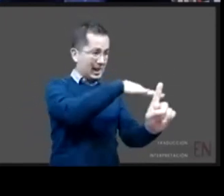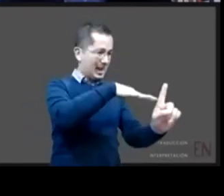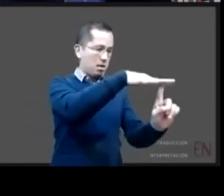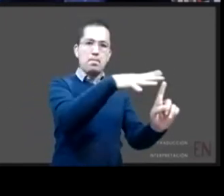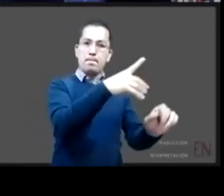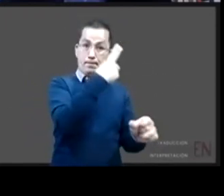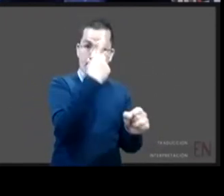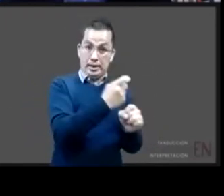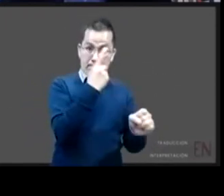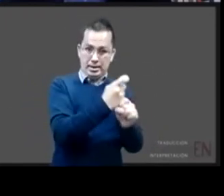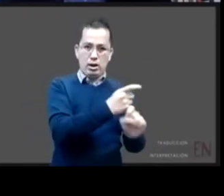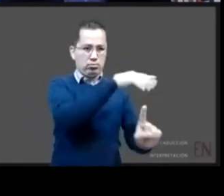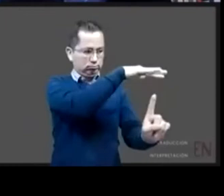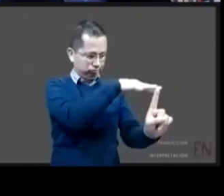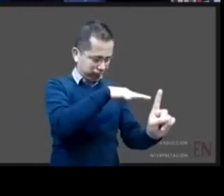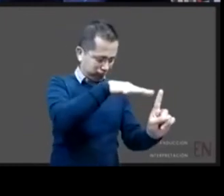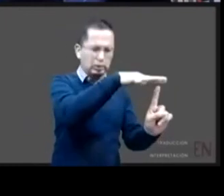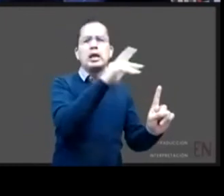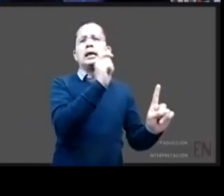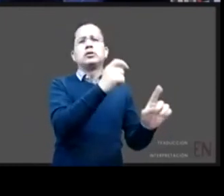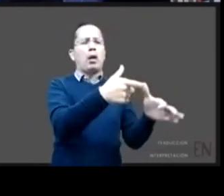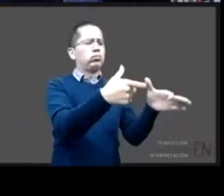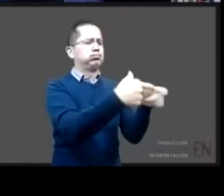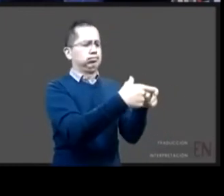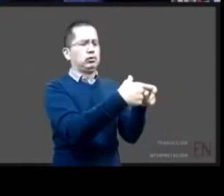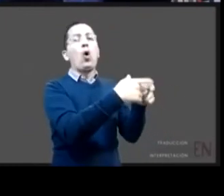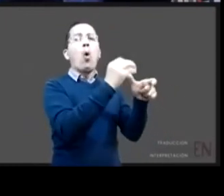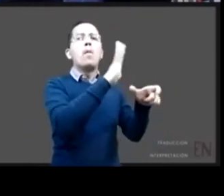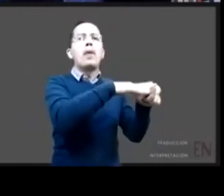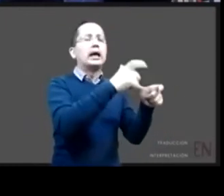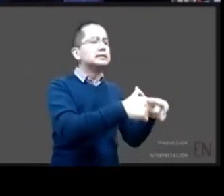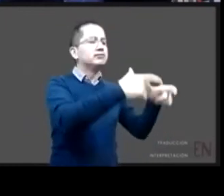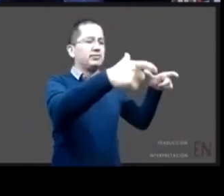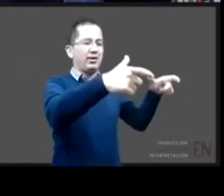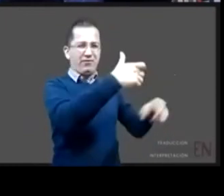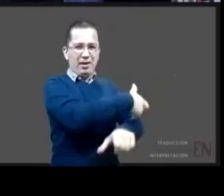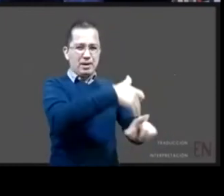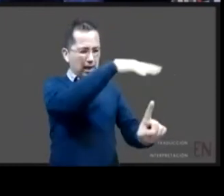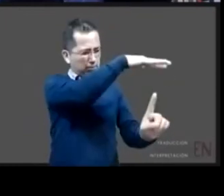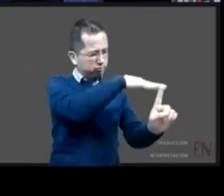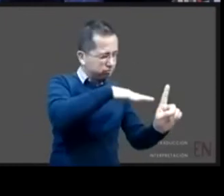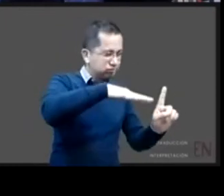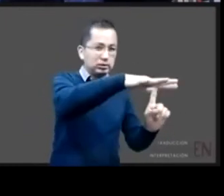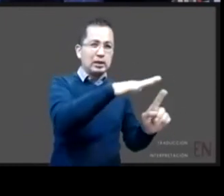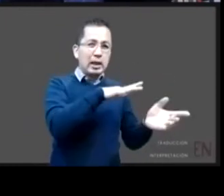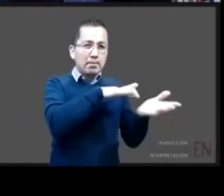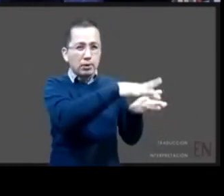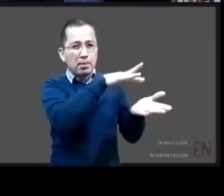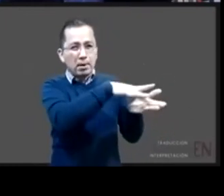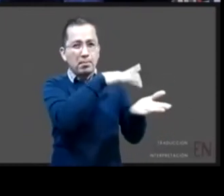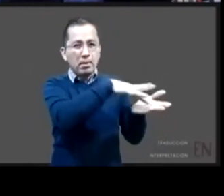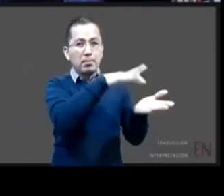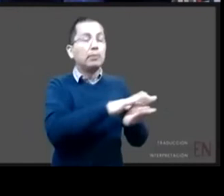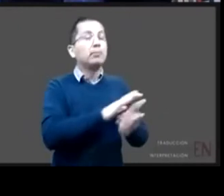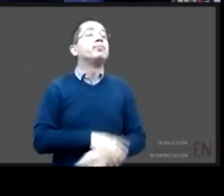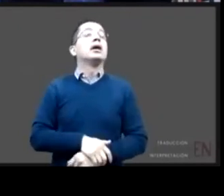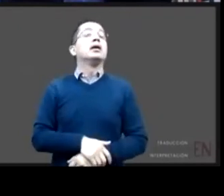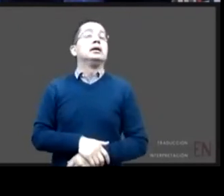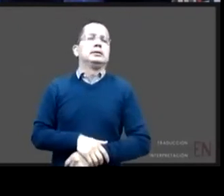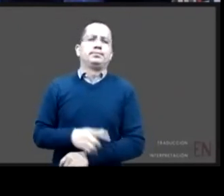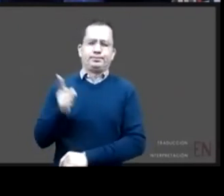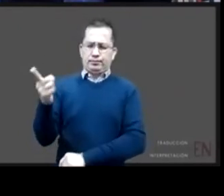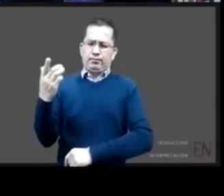familia extenso o familia ampliada en caso de ser necesario y hace un momento lo comentaste curiosamente